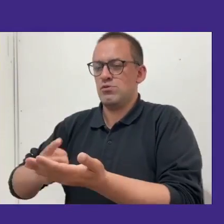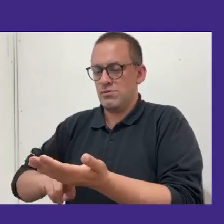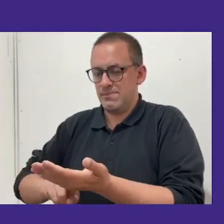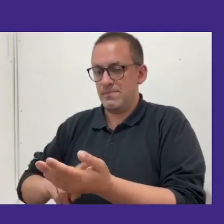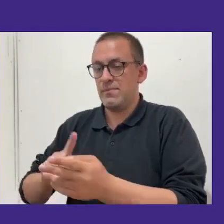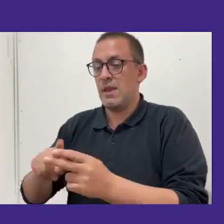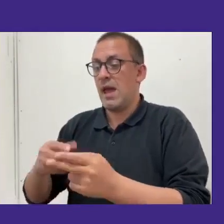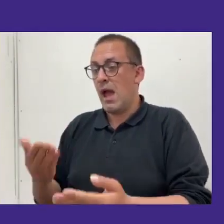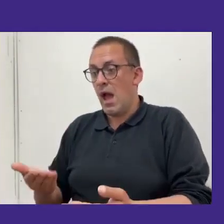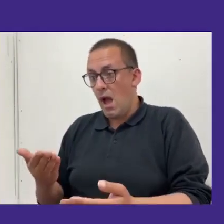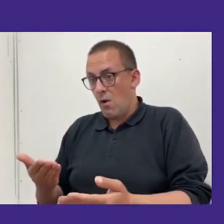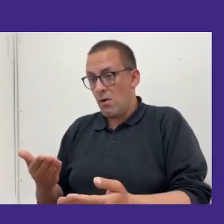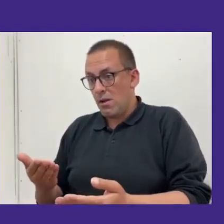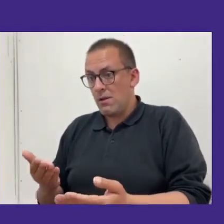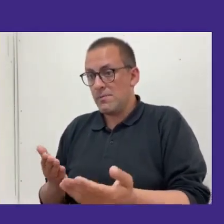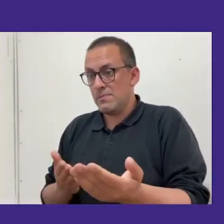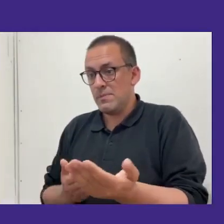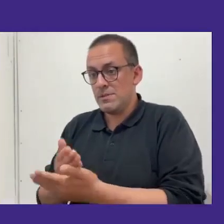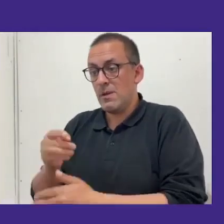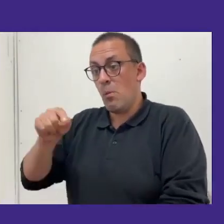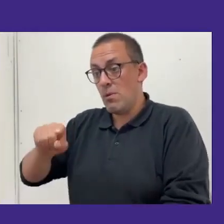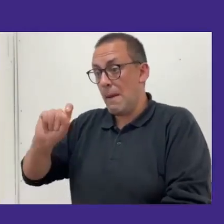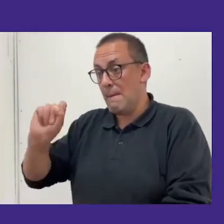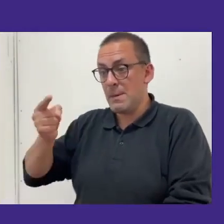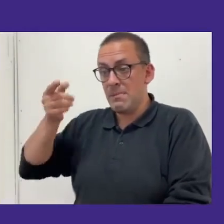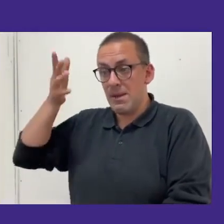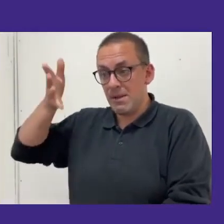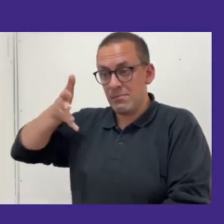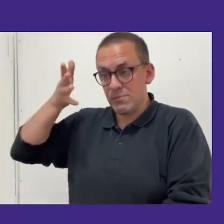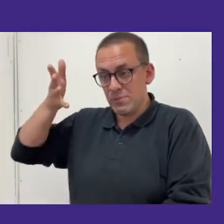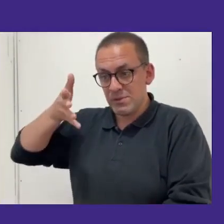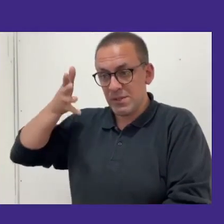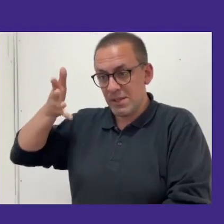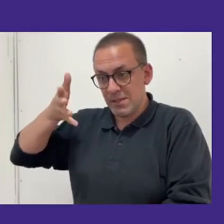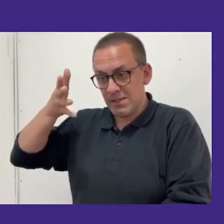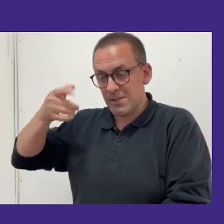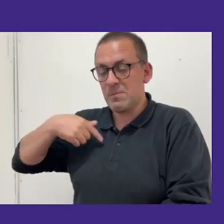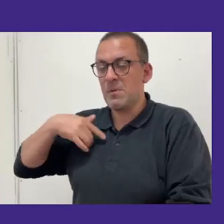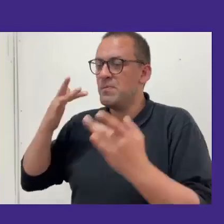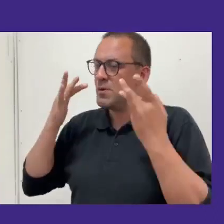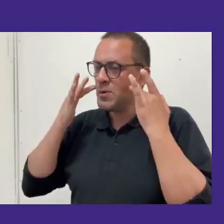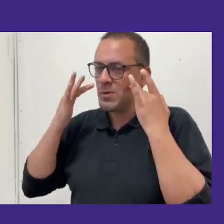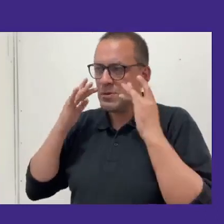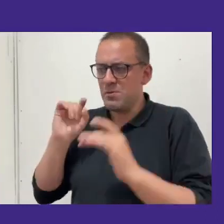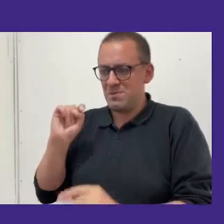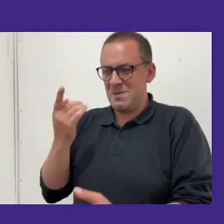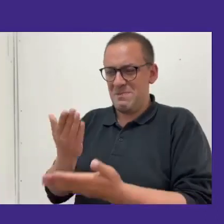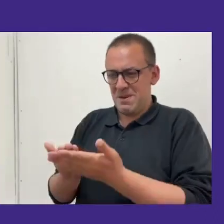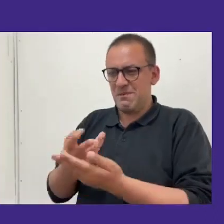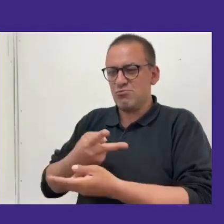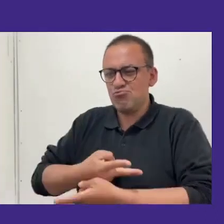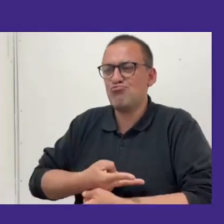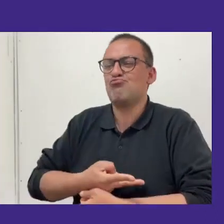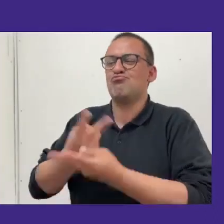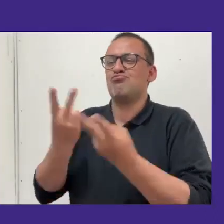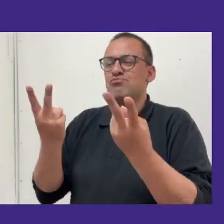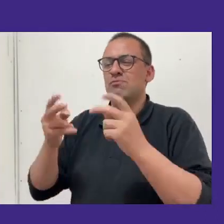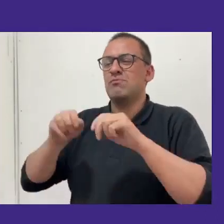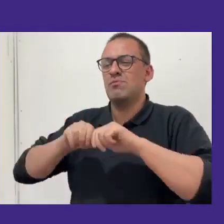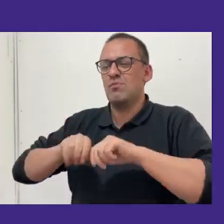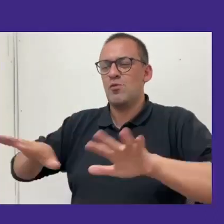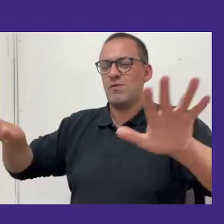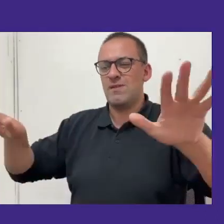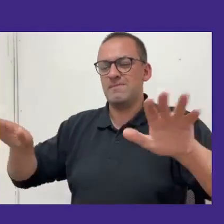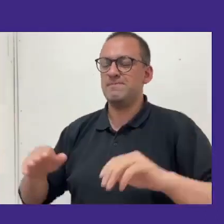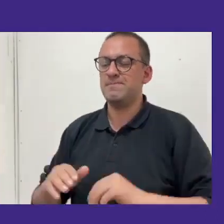estamos comenzando, de hecho con esta primera ponencia, con esta primera exposición, y estamos muy contentos por eso, es la etapa de socialización,